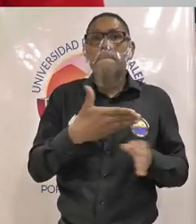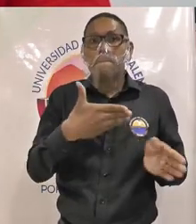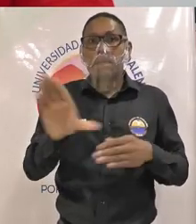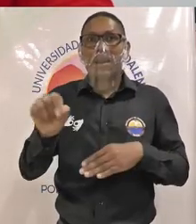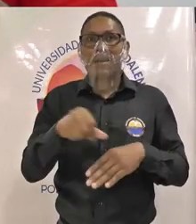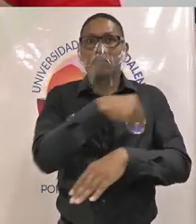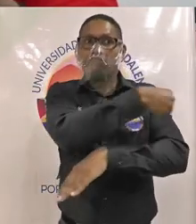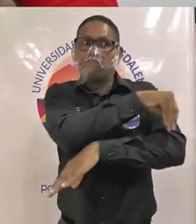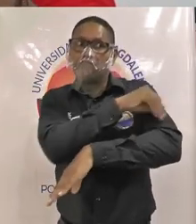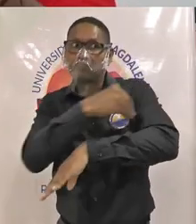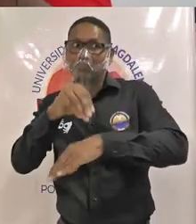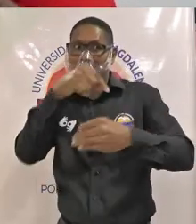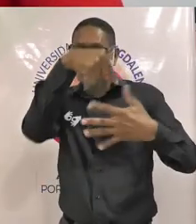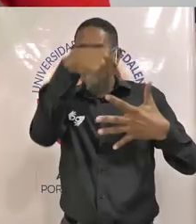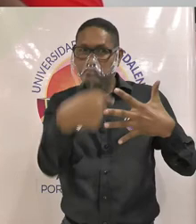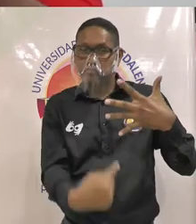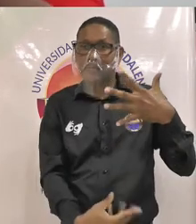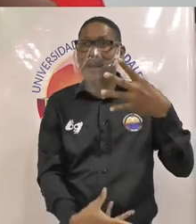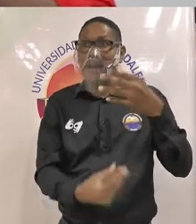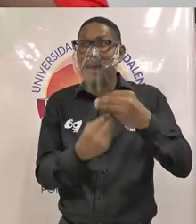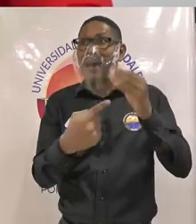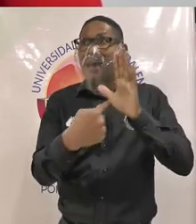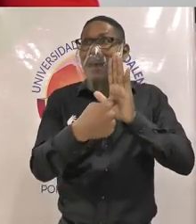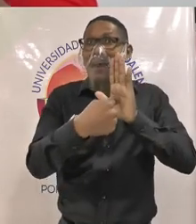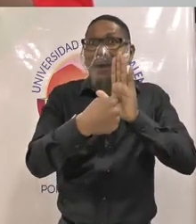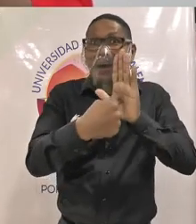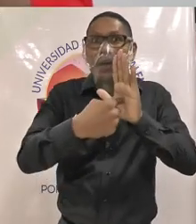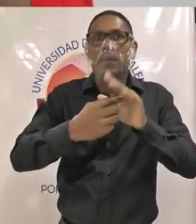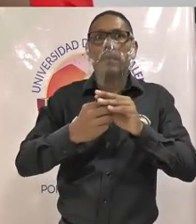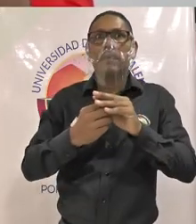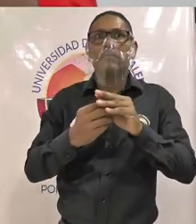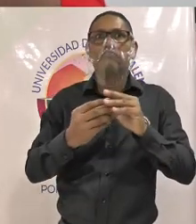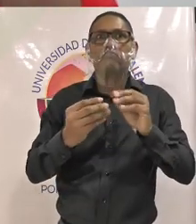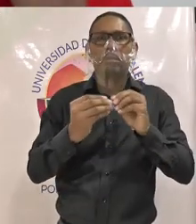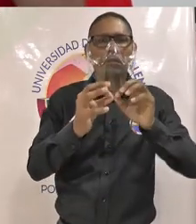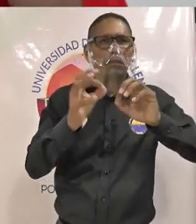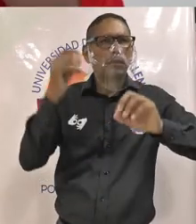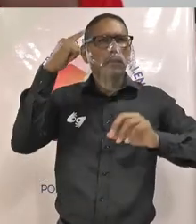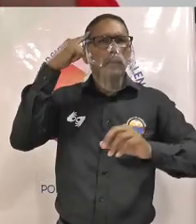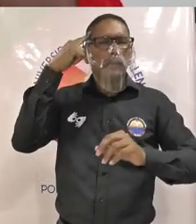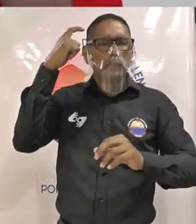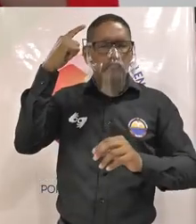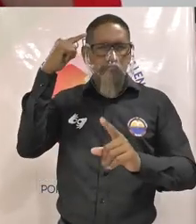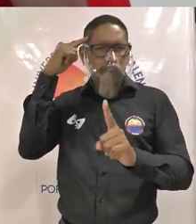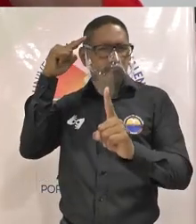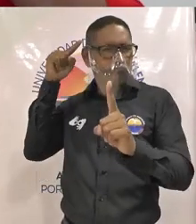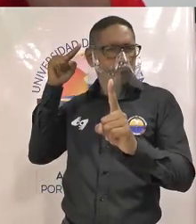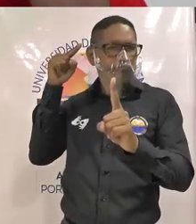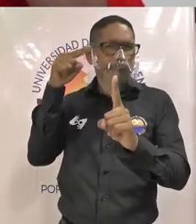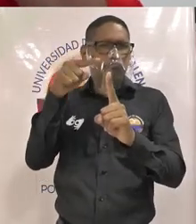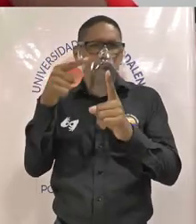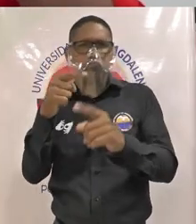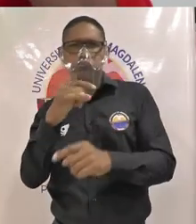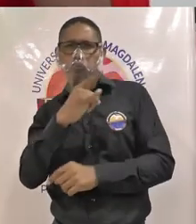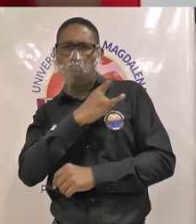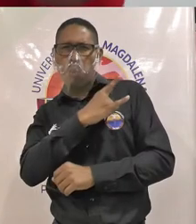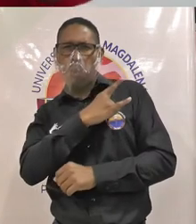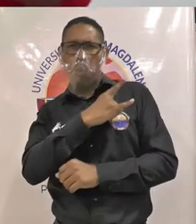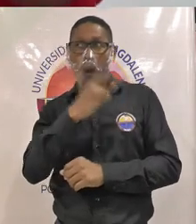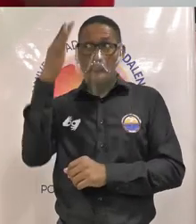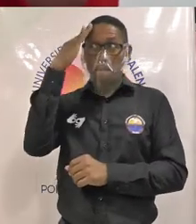a esas decisiones académicas y a lo que pintamos o vemos a través de una universidad